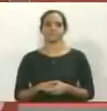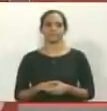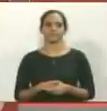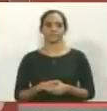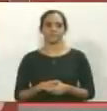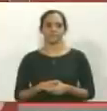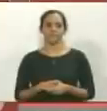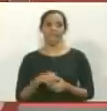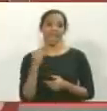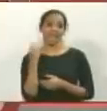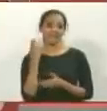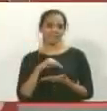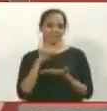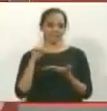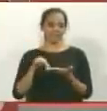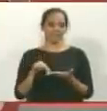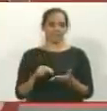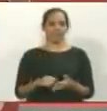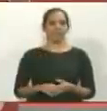Asamblea Nacional,